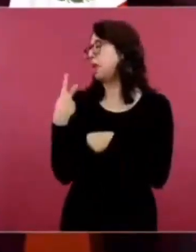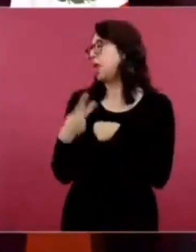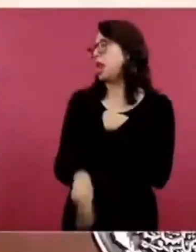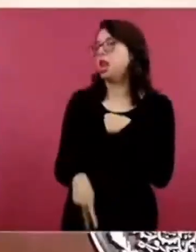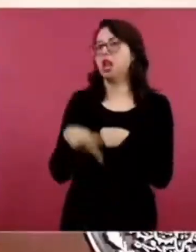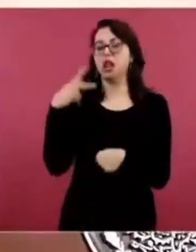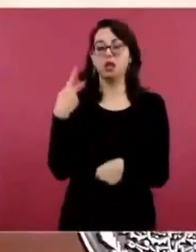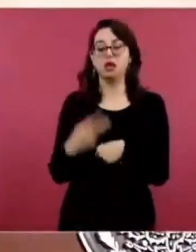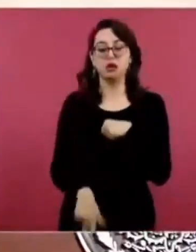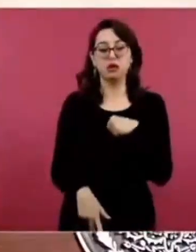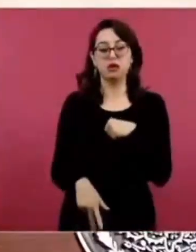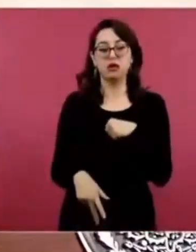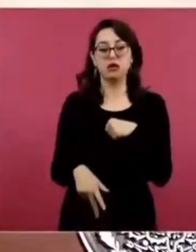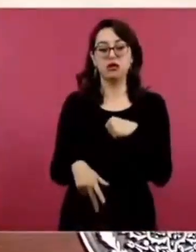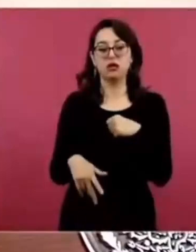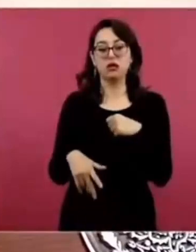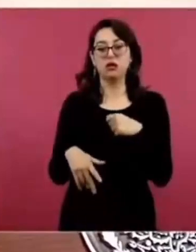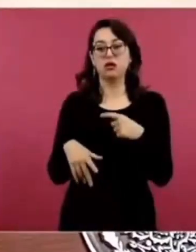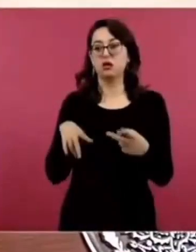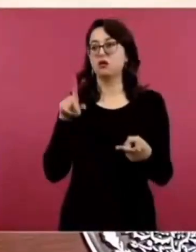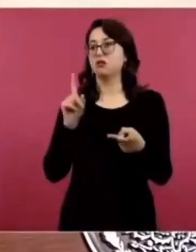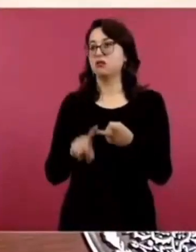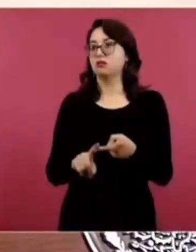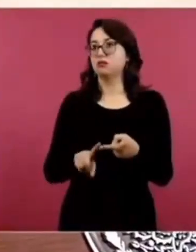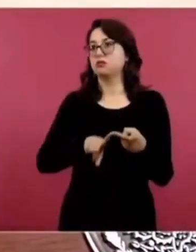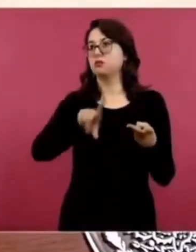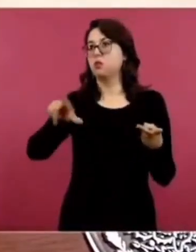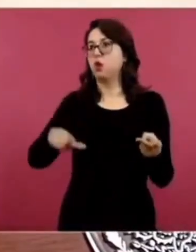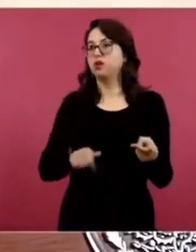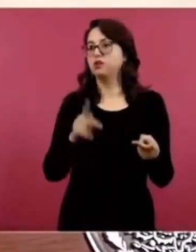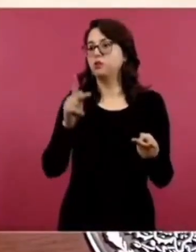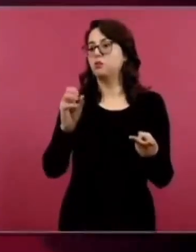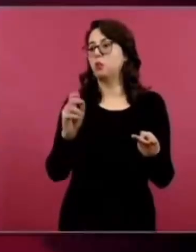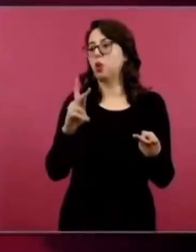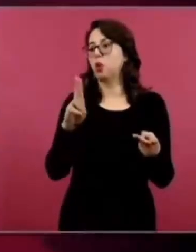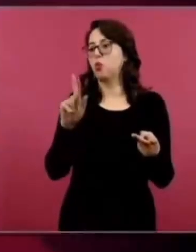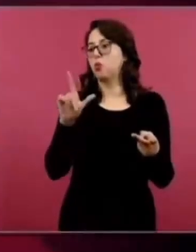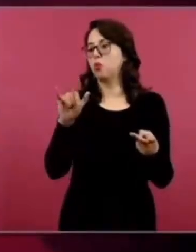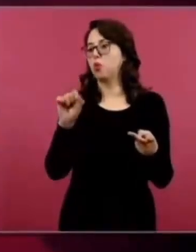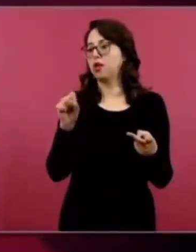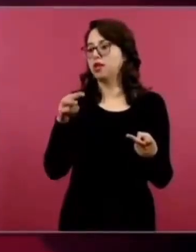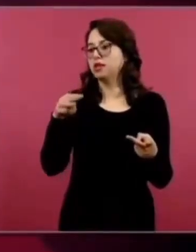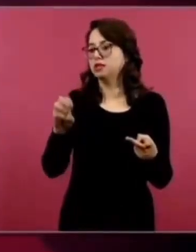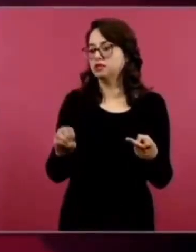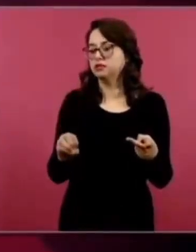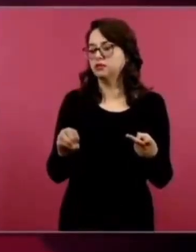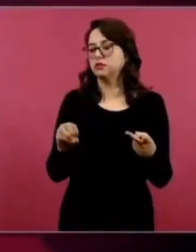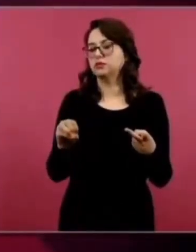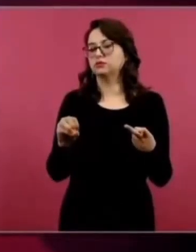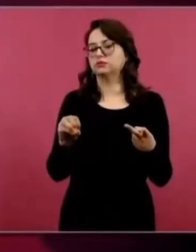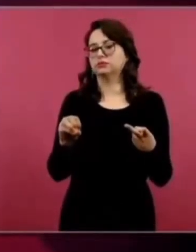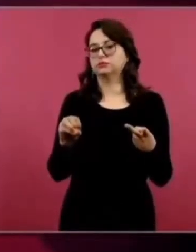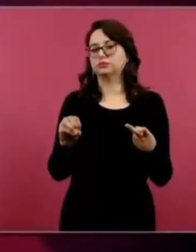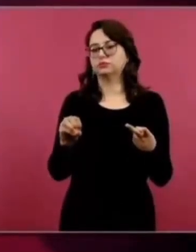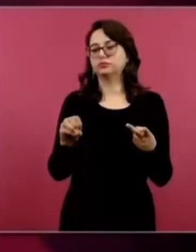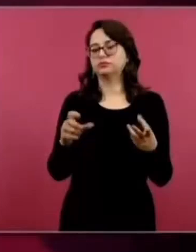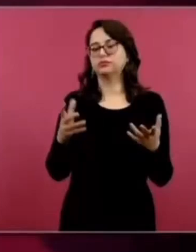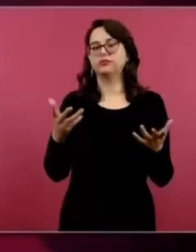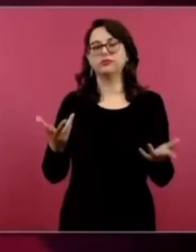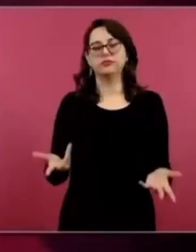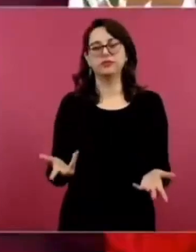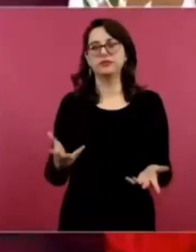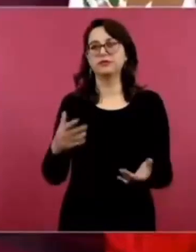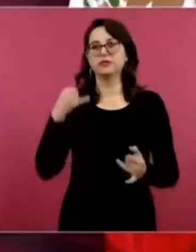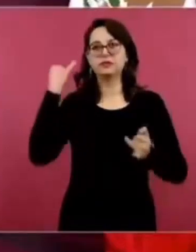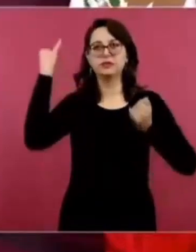Y hay populismo. Y hay todavía, ¿no? Porque,